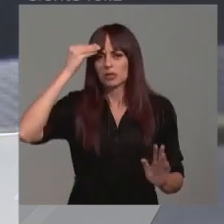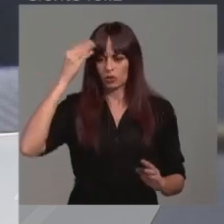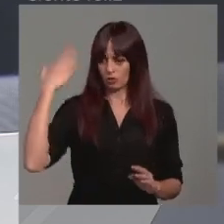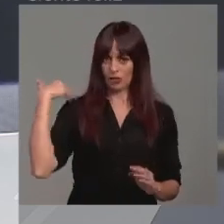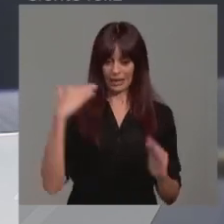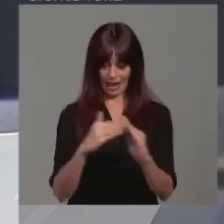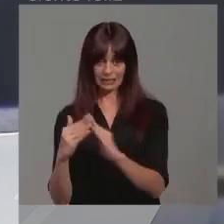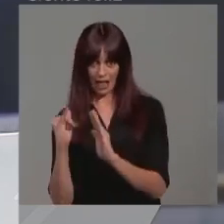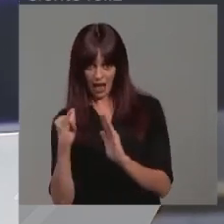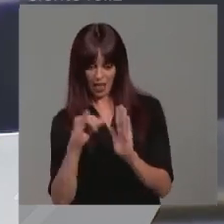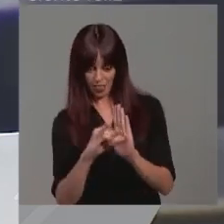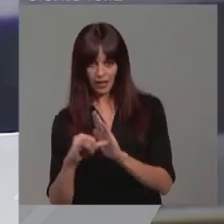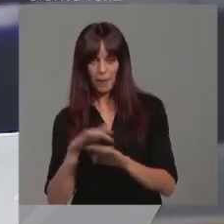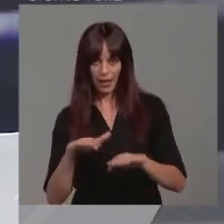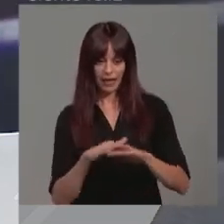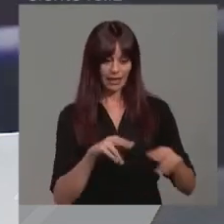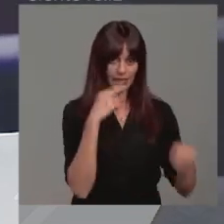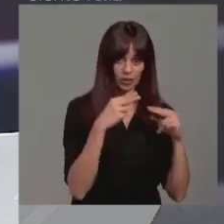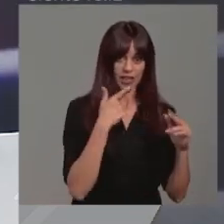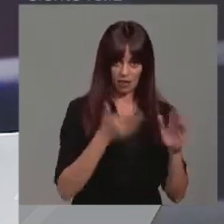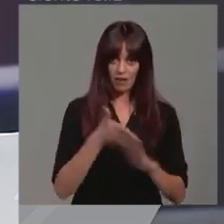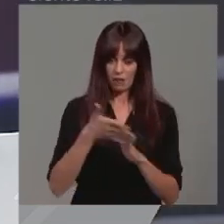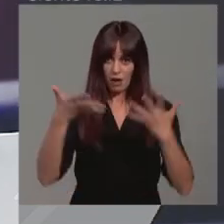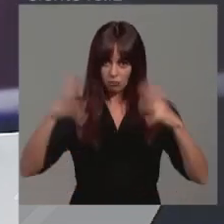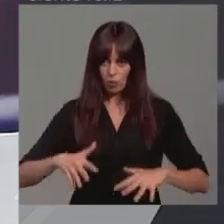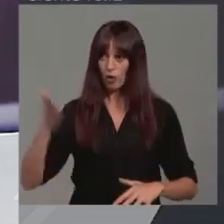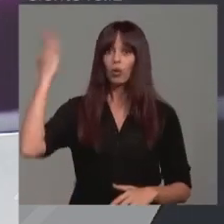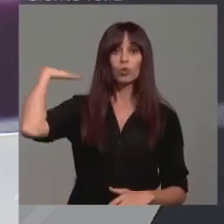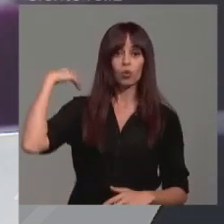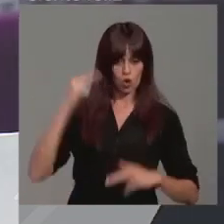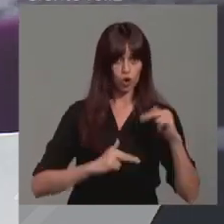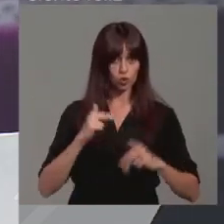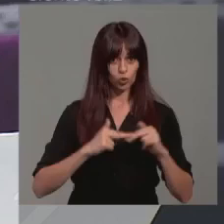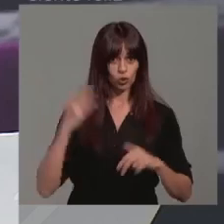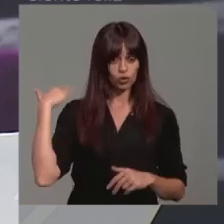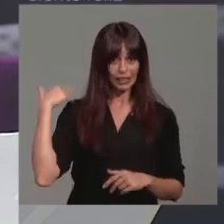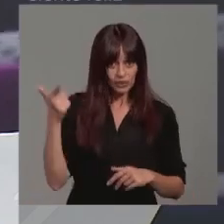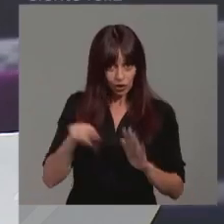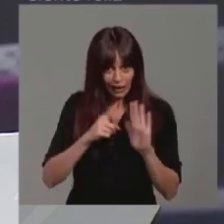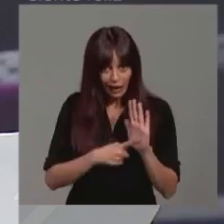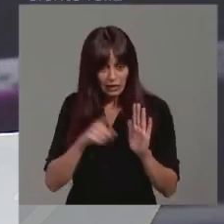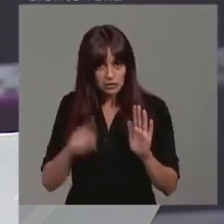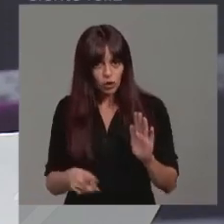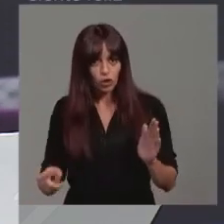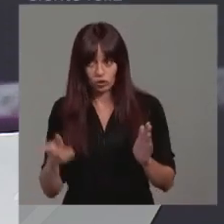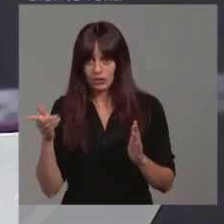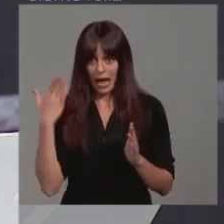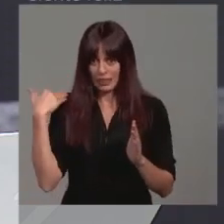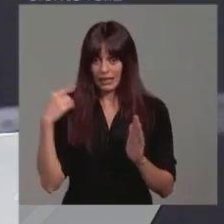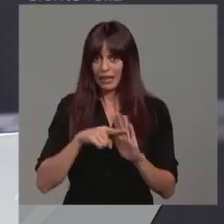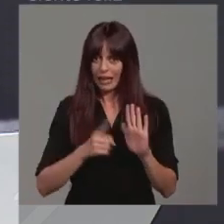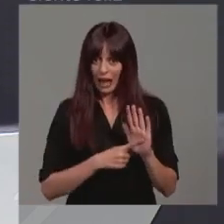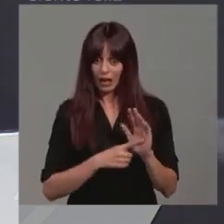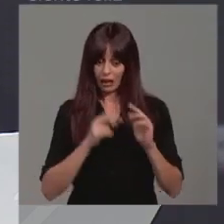de casas que están en la misma línea y que han dicho que van a ser derribadas también, cuando eso se construyó, en ese momento, ¿eso era legal? O sea, si eso era legal